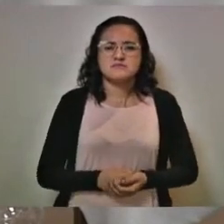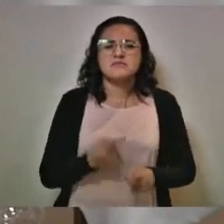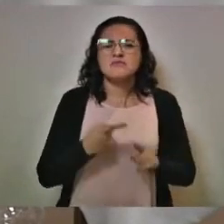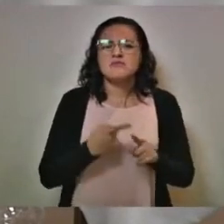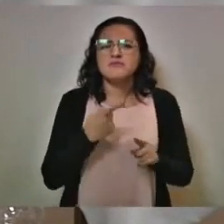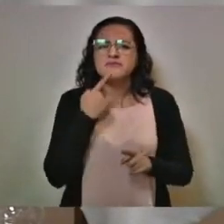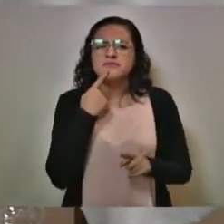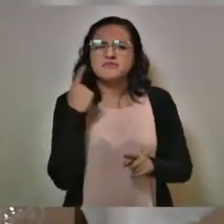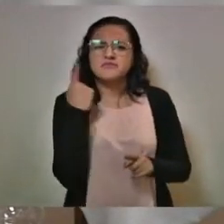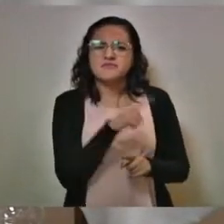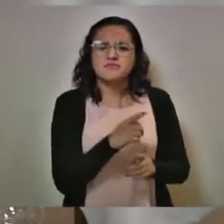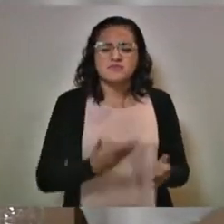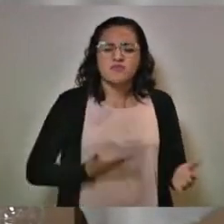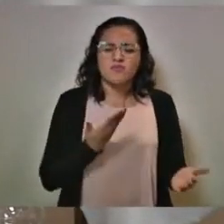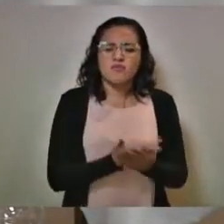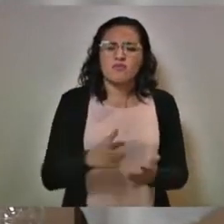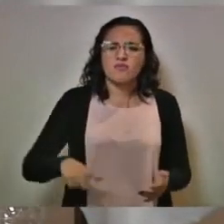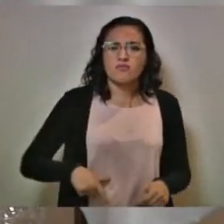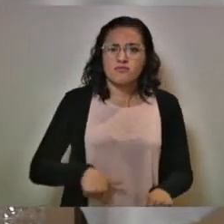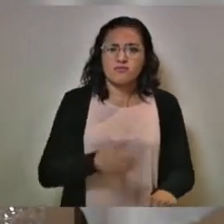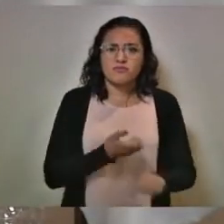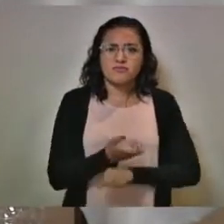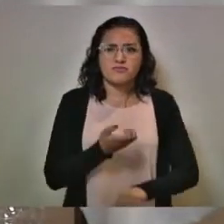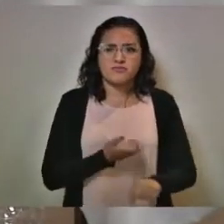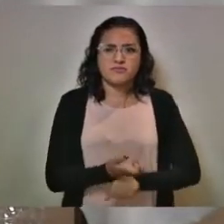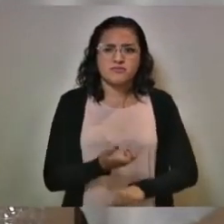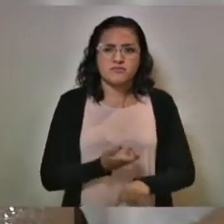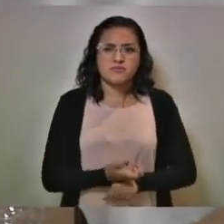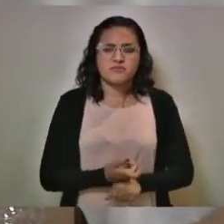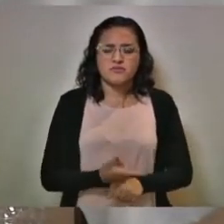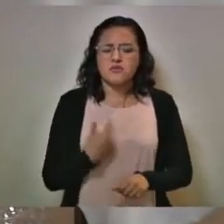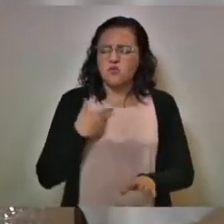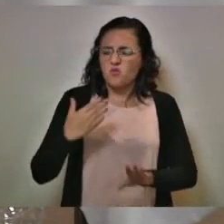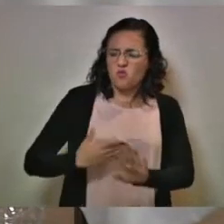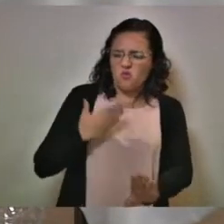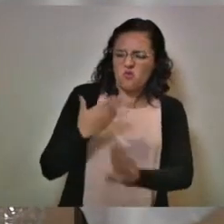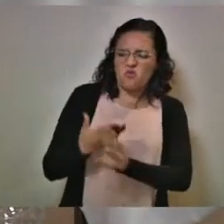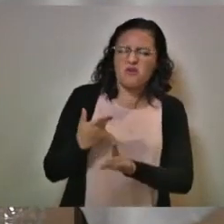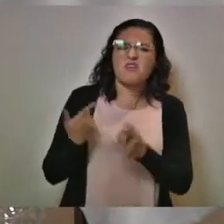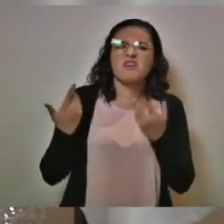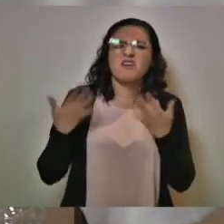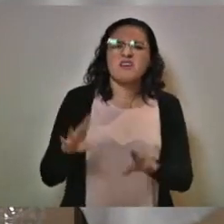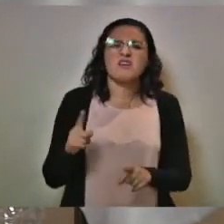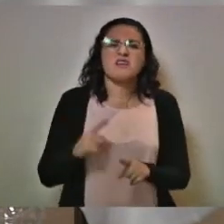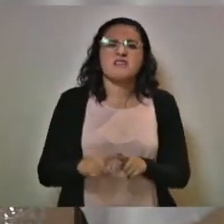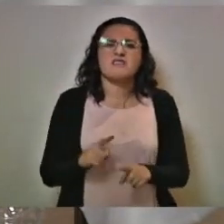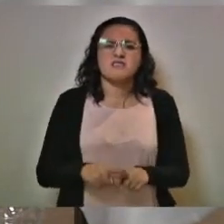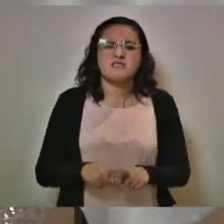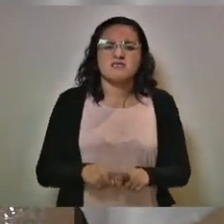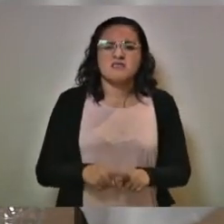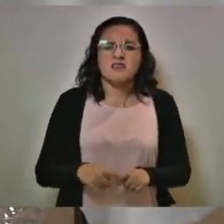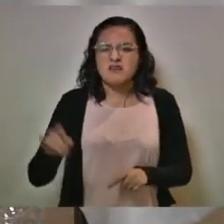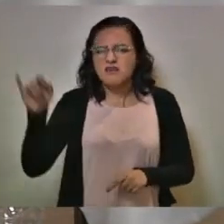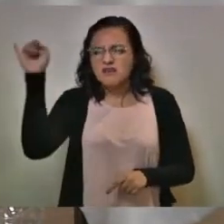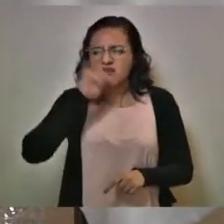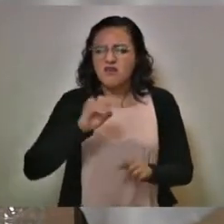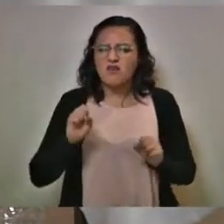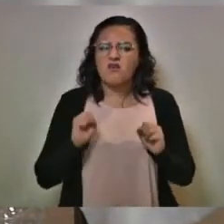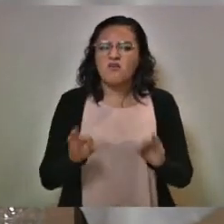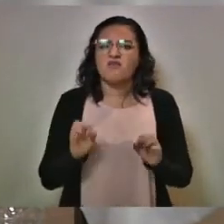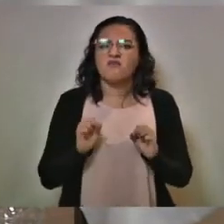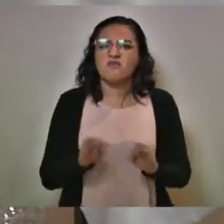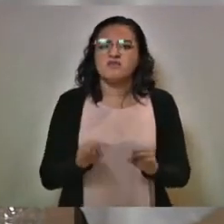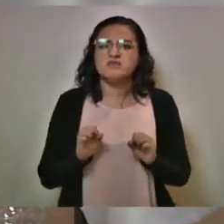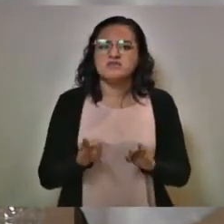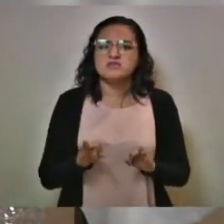una denuncia que presentó el gobierno del Estado en contra de quien fuera jefe de oficina